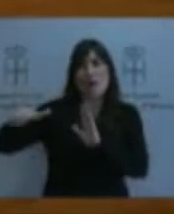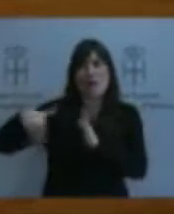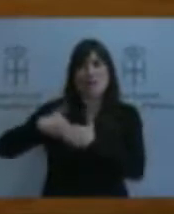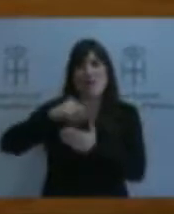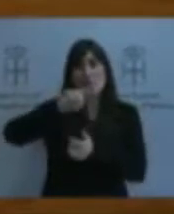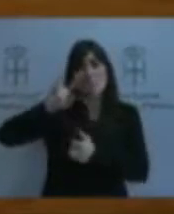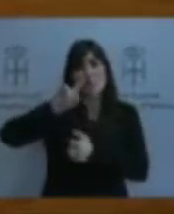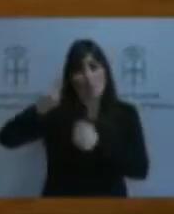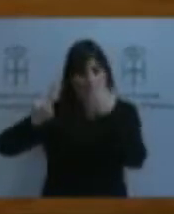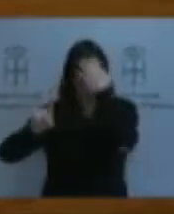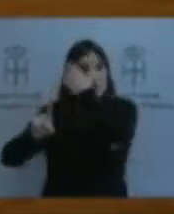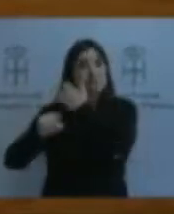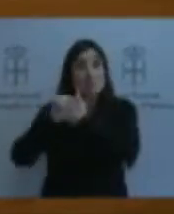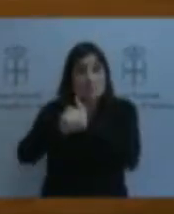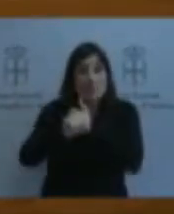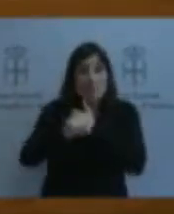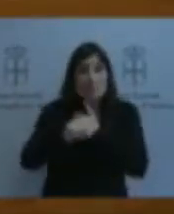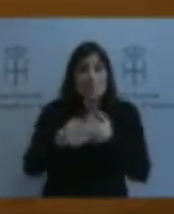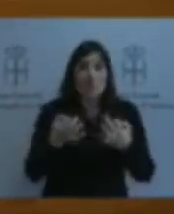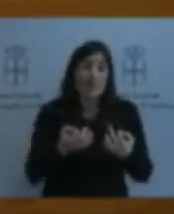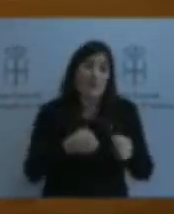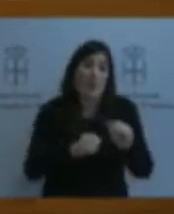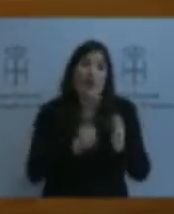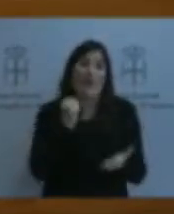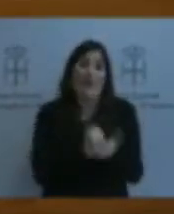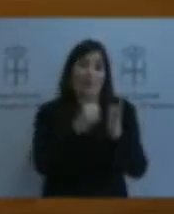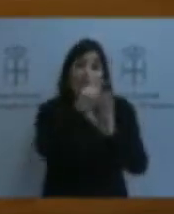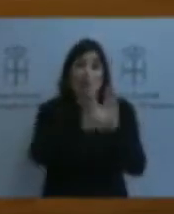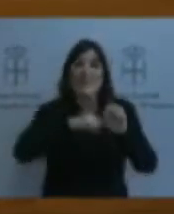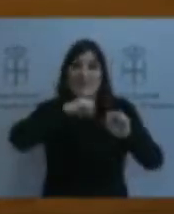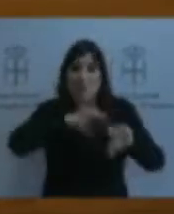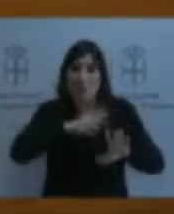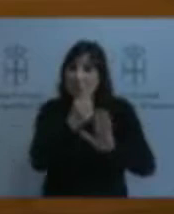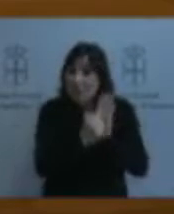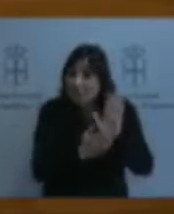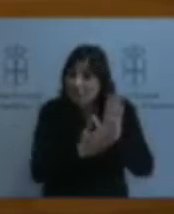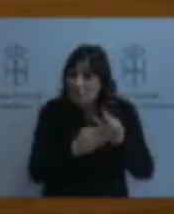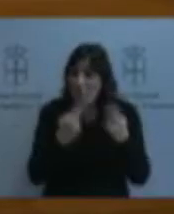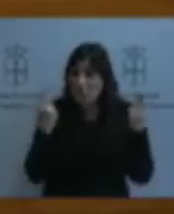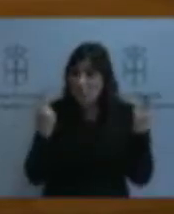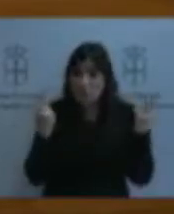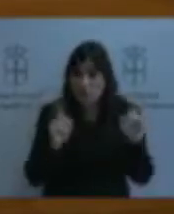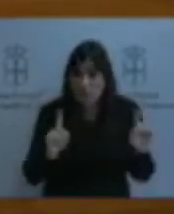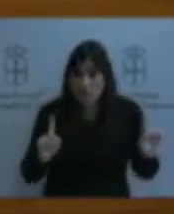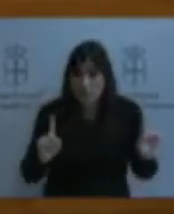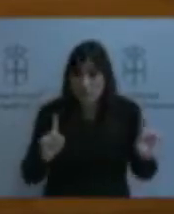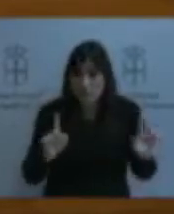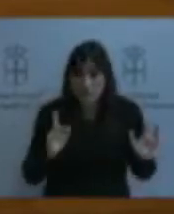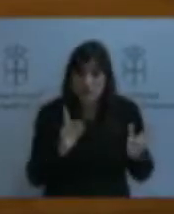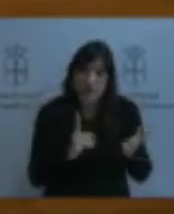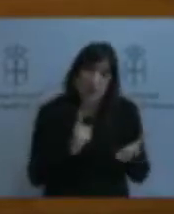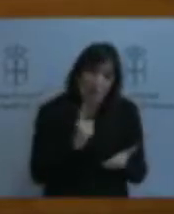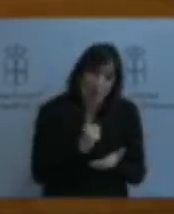registros históricos. Estos datos no son públicos, además, es decir, volvemos a incumplir la parte de